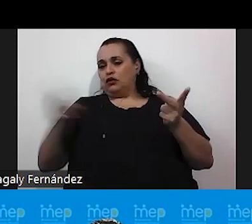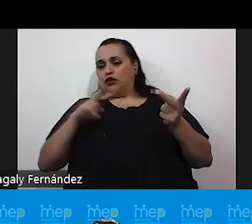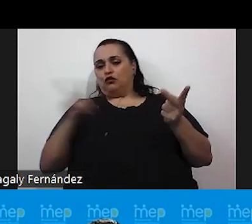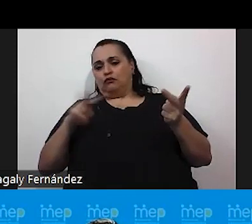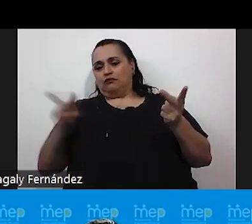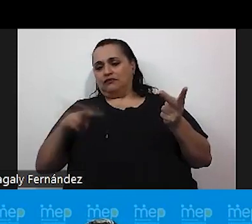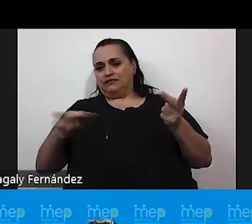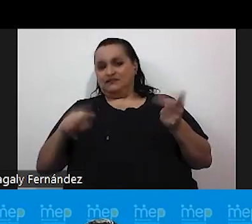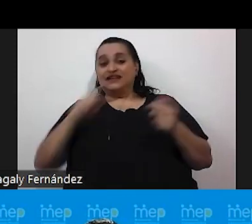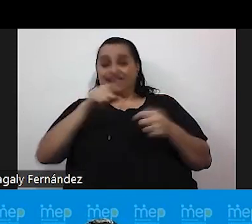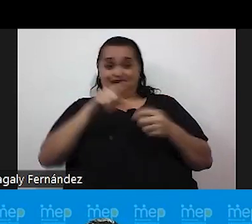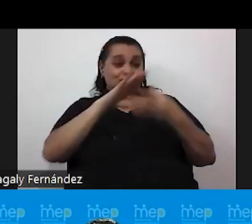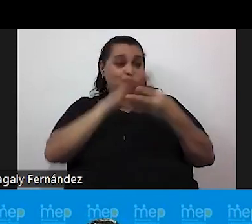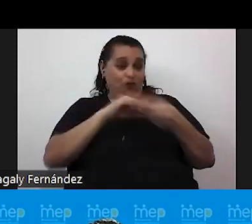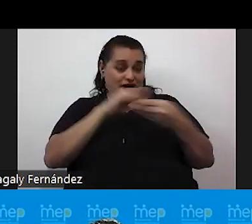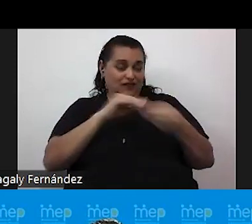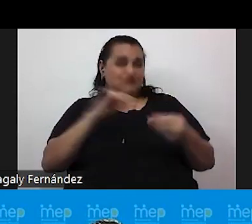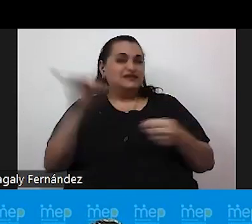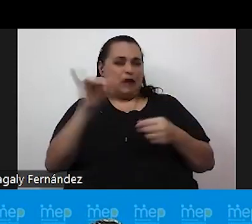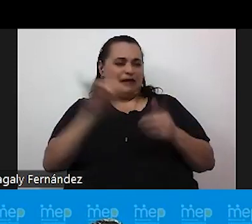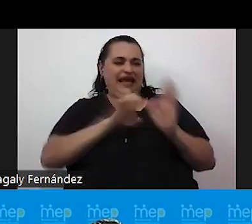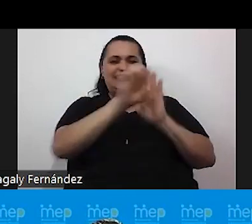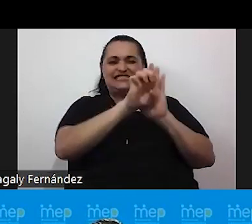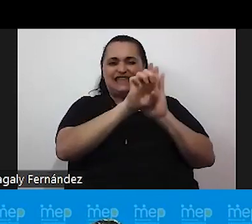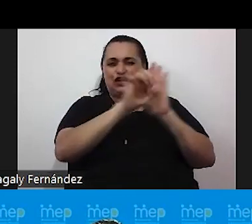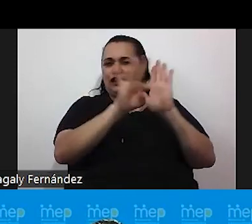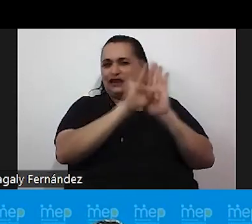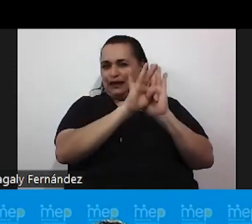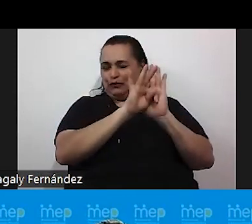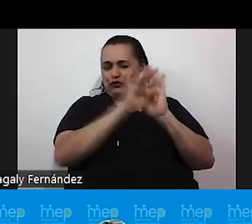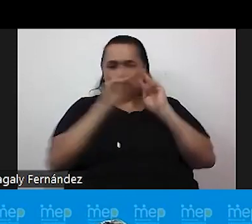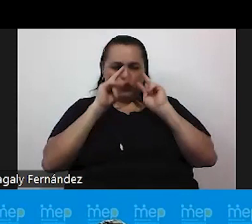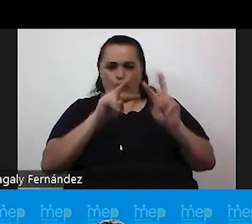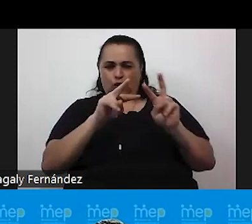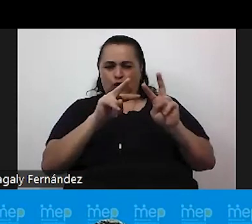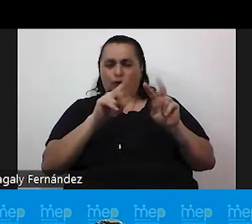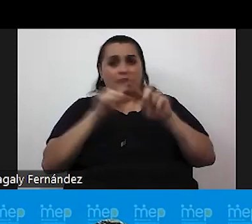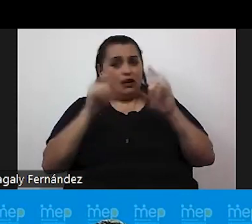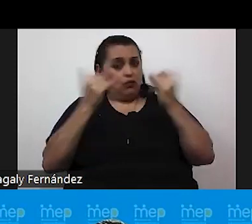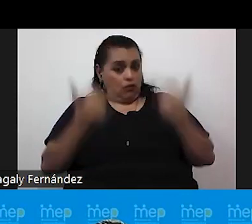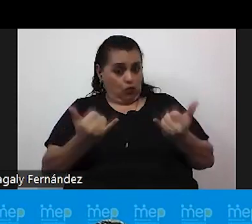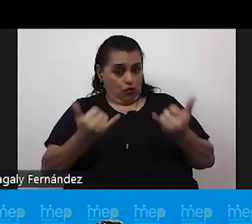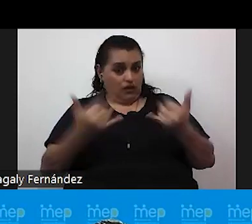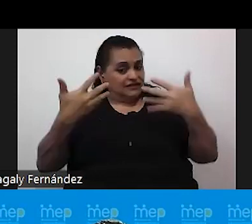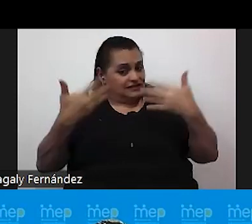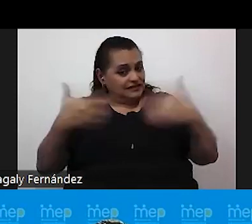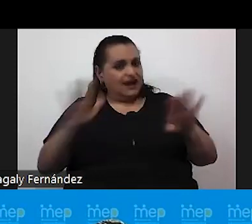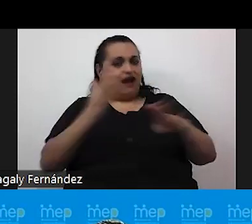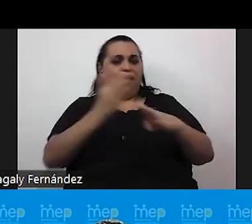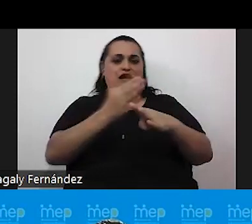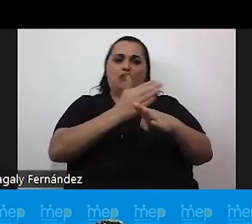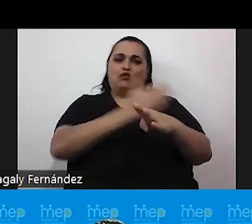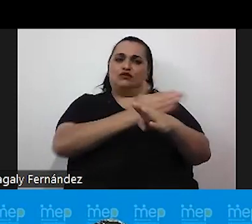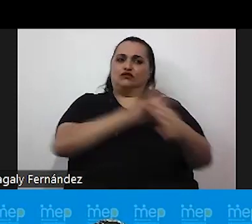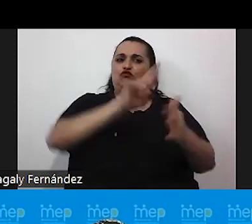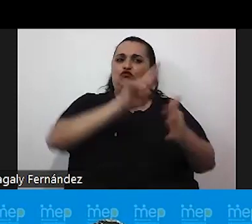Habían también algunos estereotipos muy marcados. Sin embargo, hemos evolucionado de estos roles de género tradicionales. Hoy en